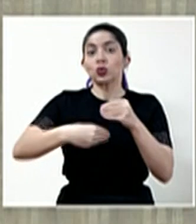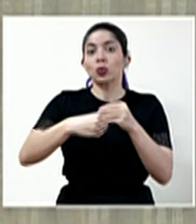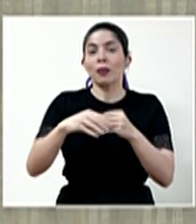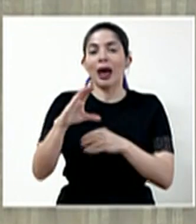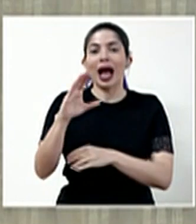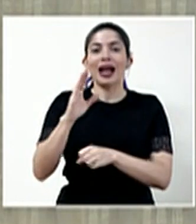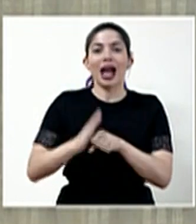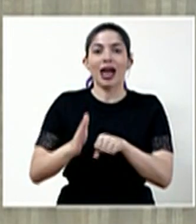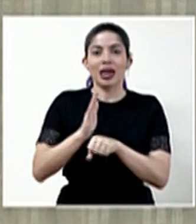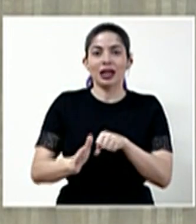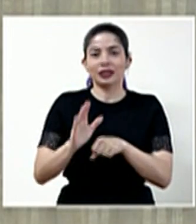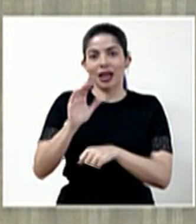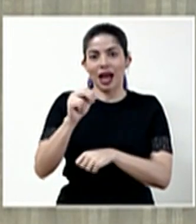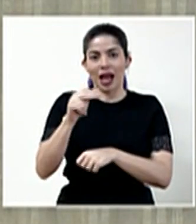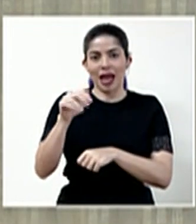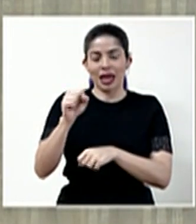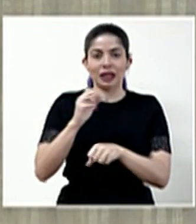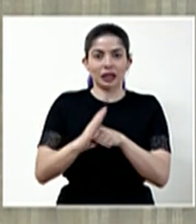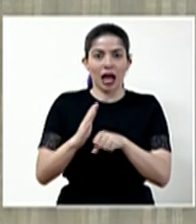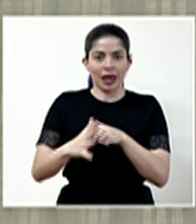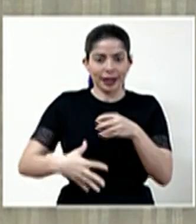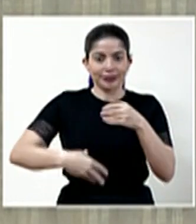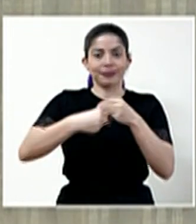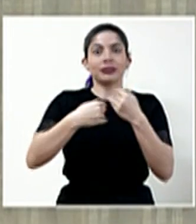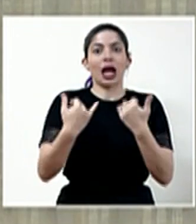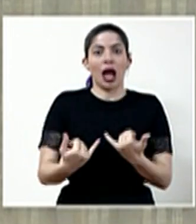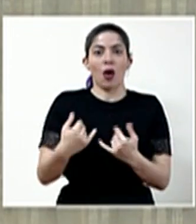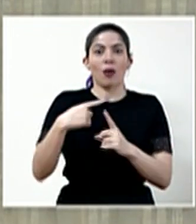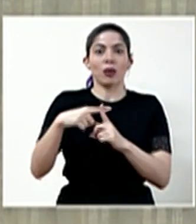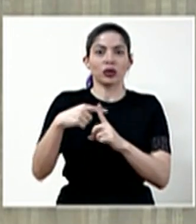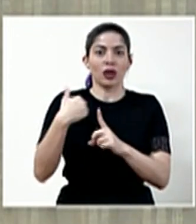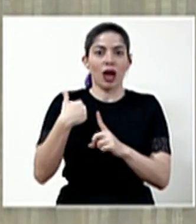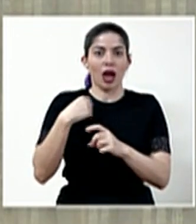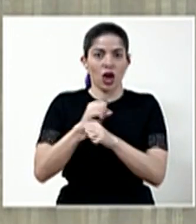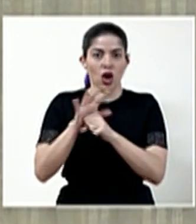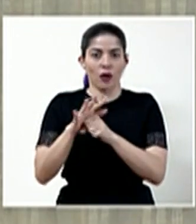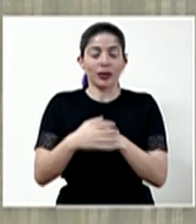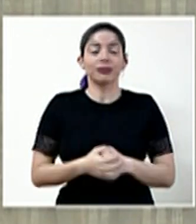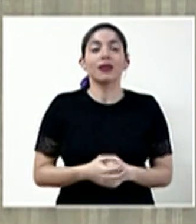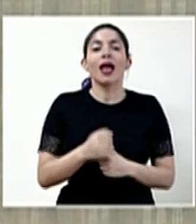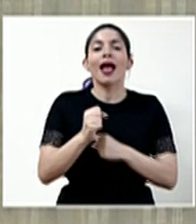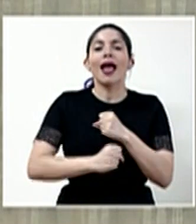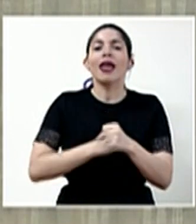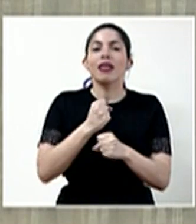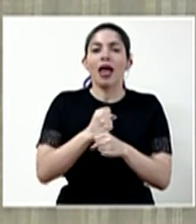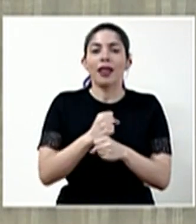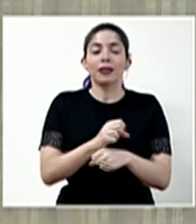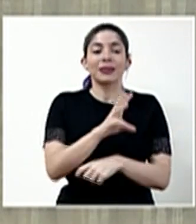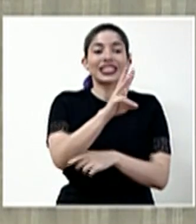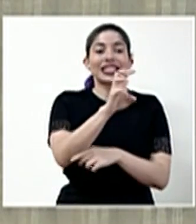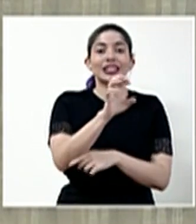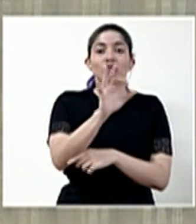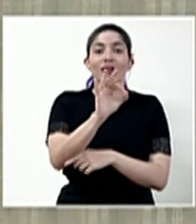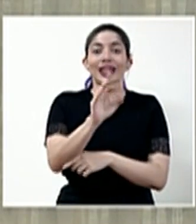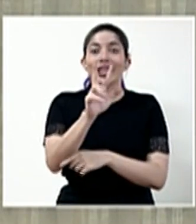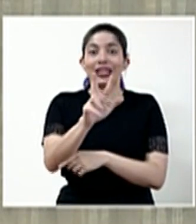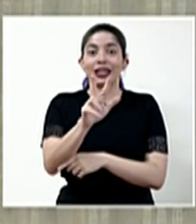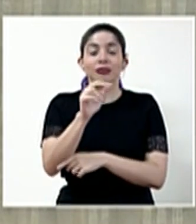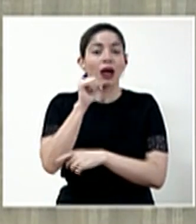cañas a la lista de cantones con casos positivos por COVID-19. Por edad, tenemos 693